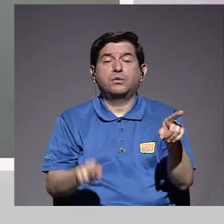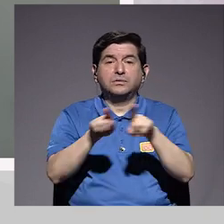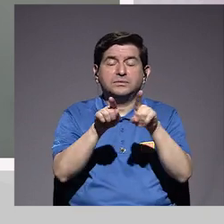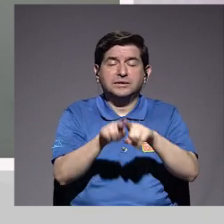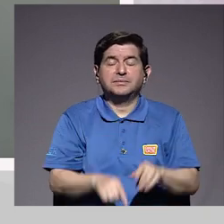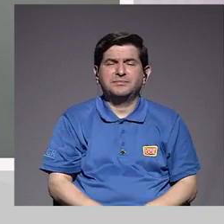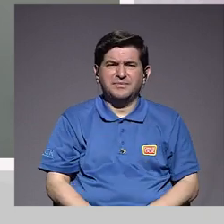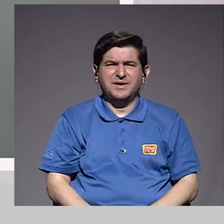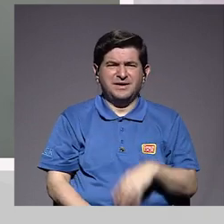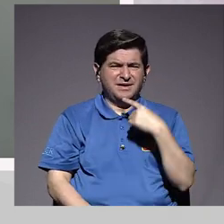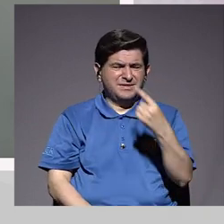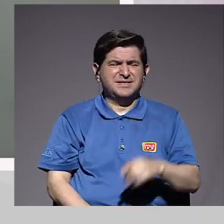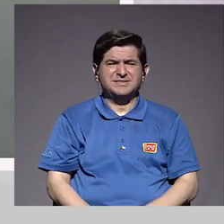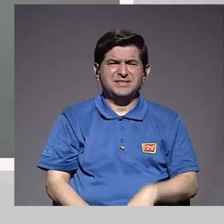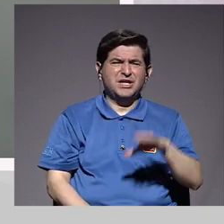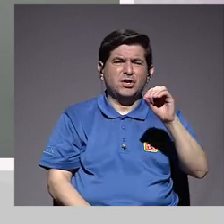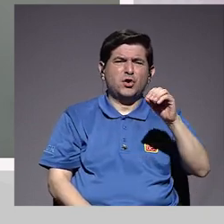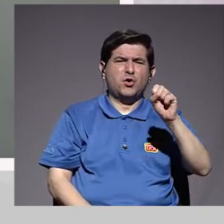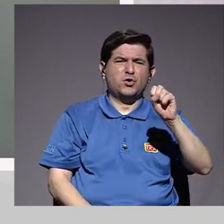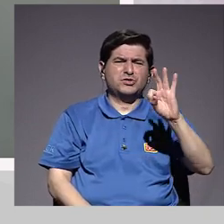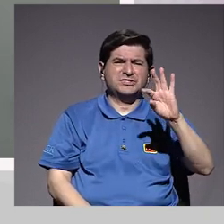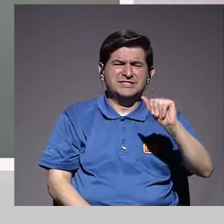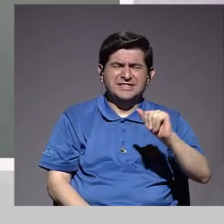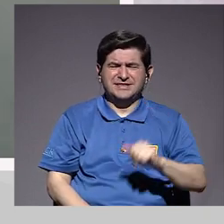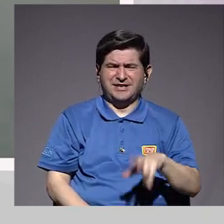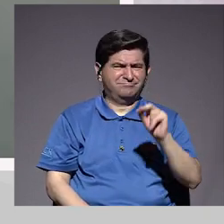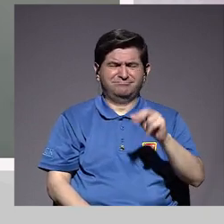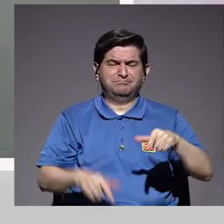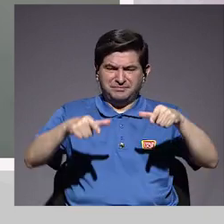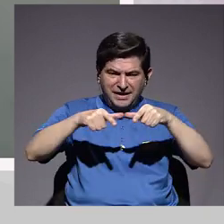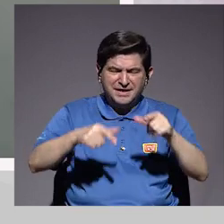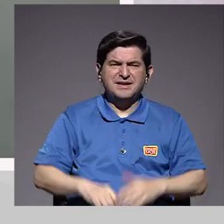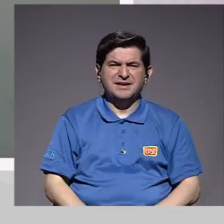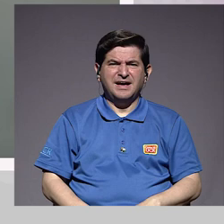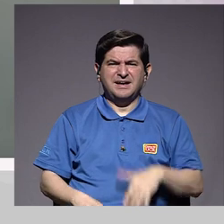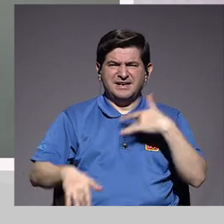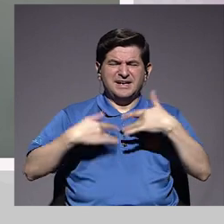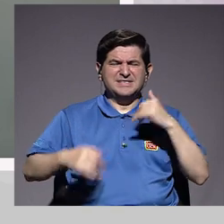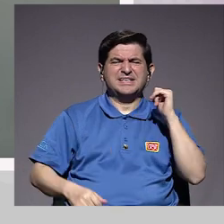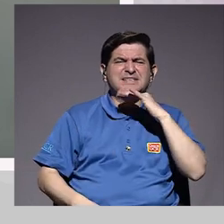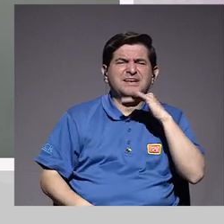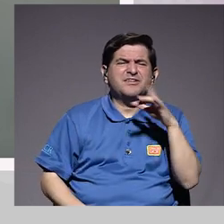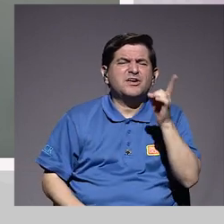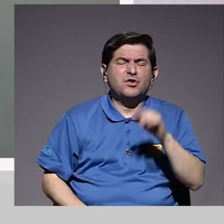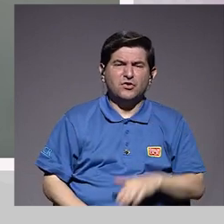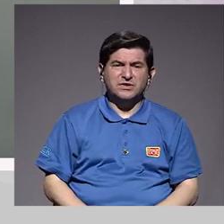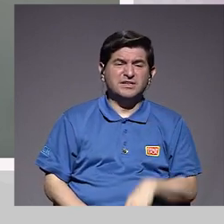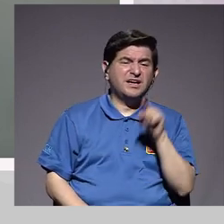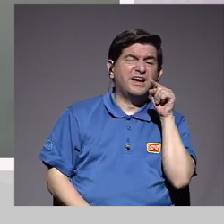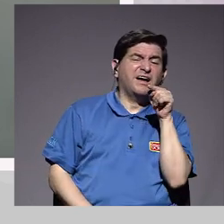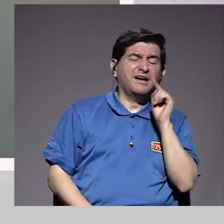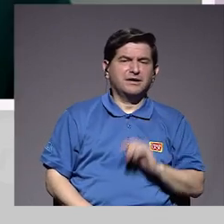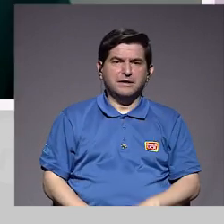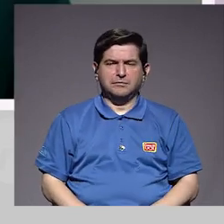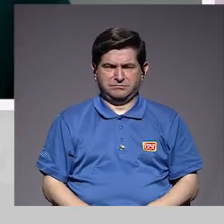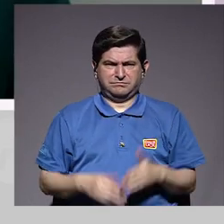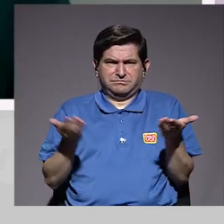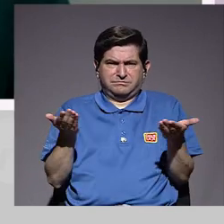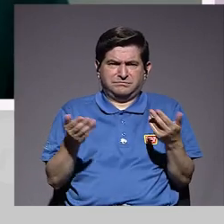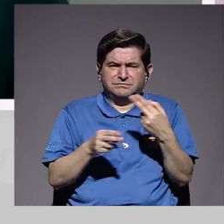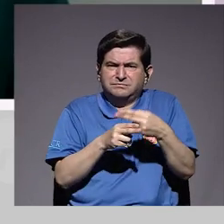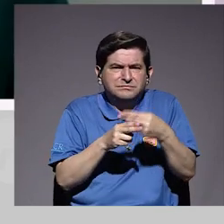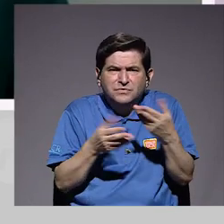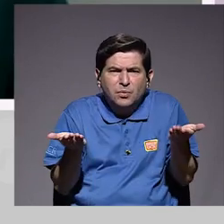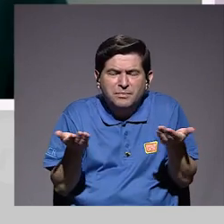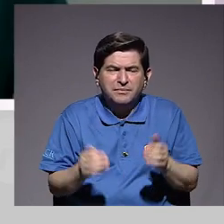es que yo siento raro por ahí, ¿verdad? Y entonces, pero raro, ¿por dónde? ¿Verdad? Raro en la vagina, en su clítoris. Y realmente no